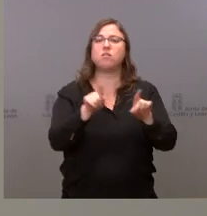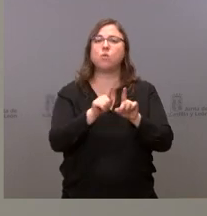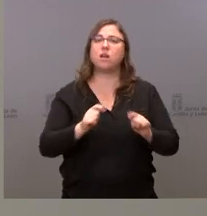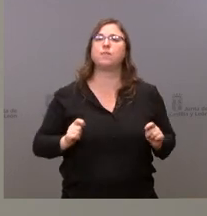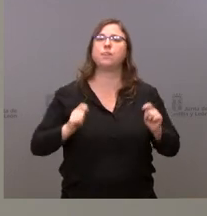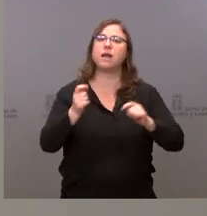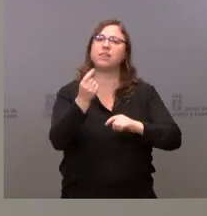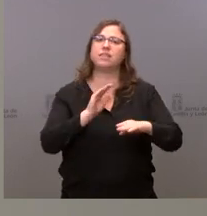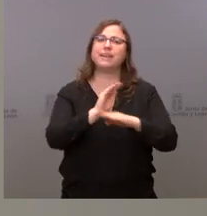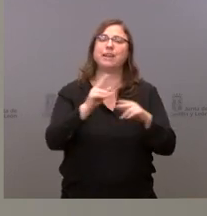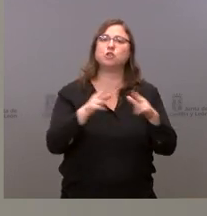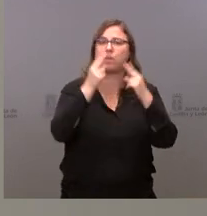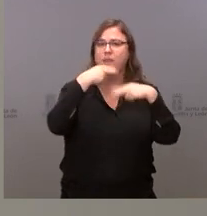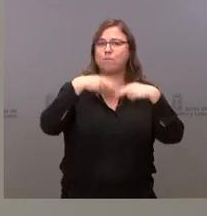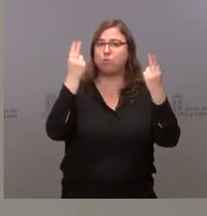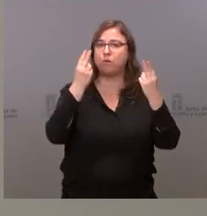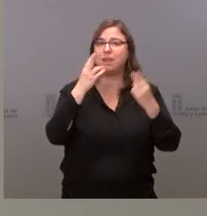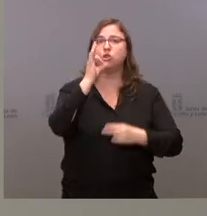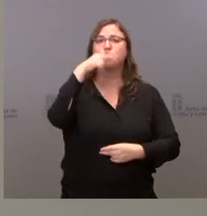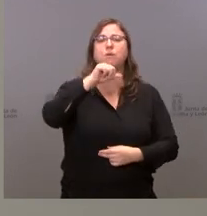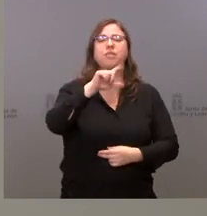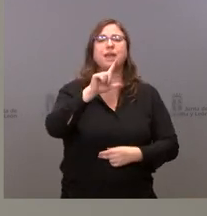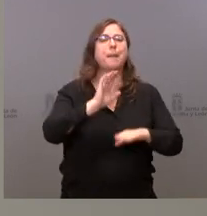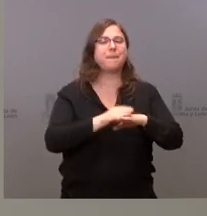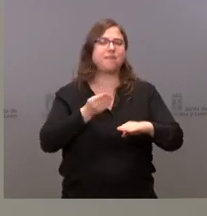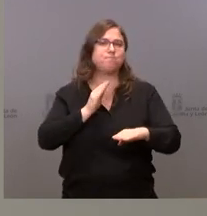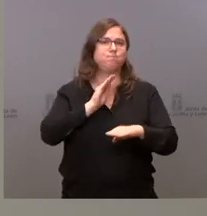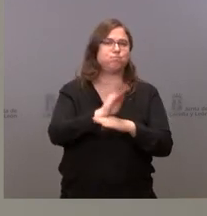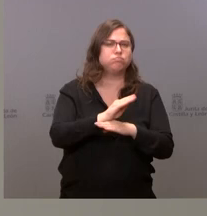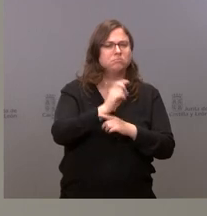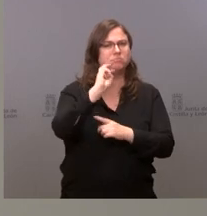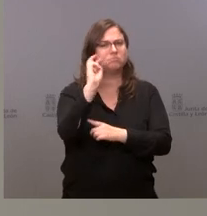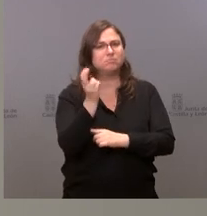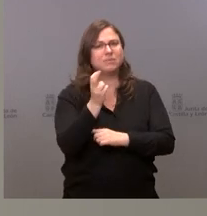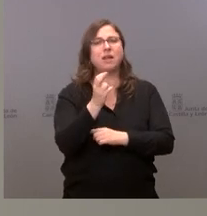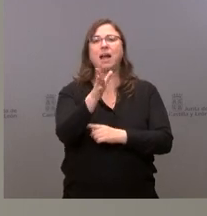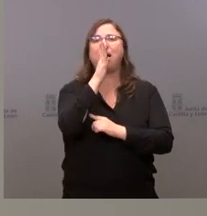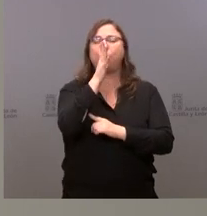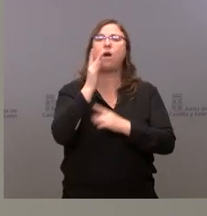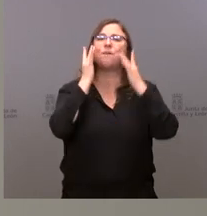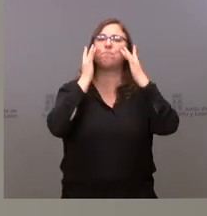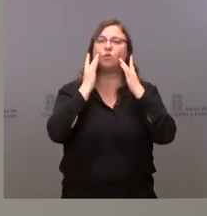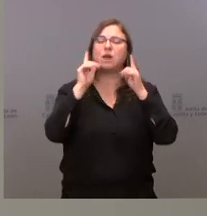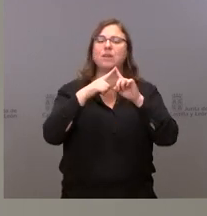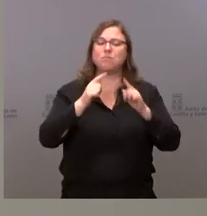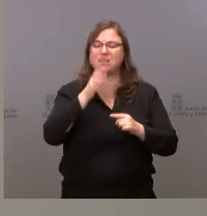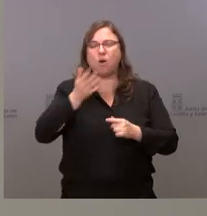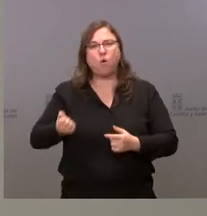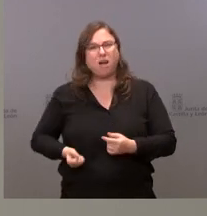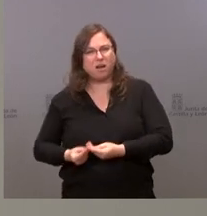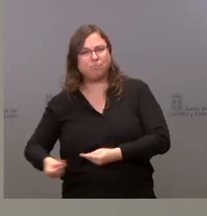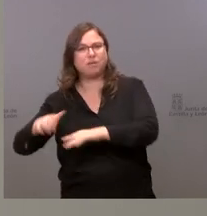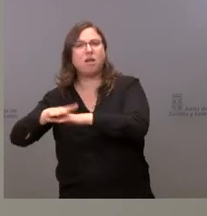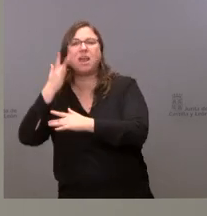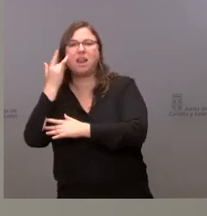aportación dineraria a la Sociedad Pública, Somacil, para financiar diversas actuaciones en materia de abastecimiento de agua potable y de depuración de aguas residuales. El